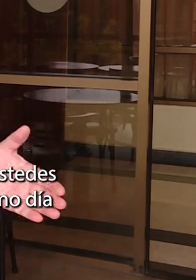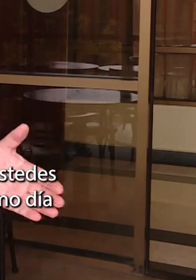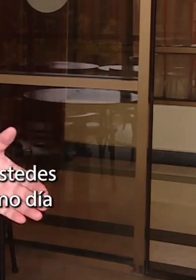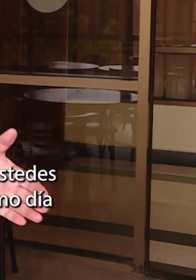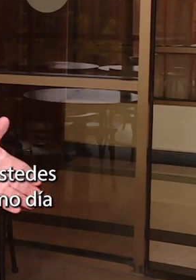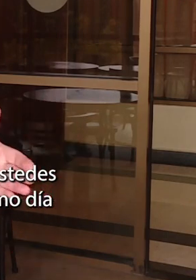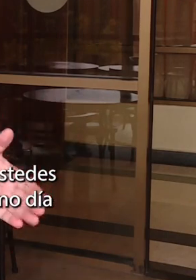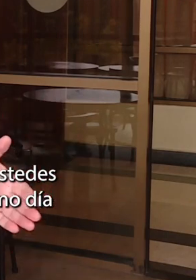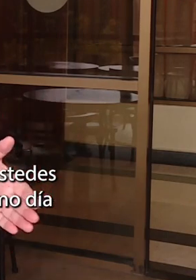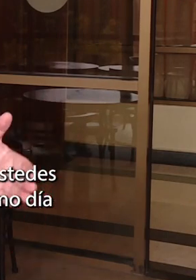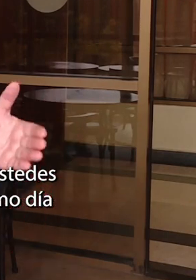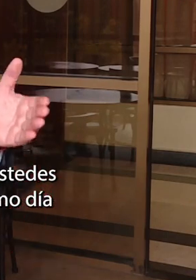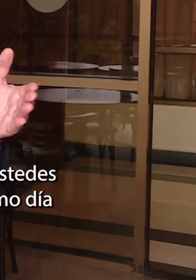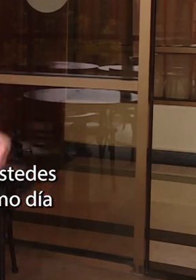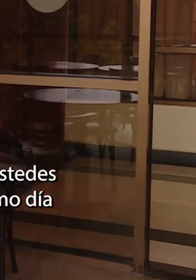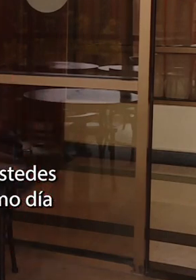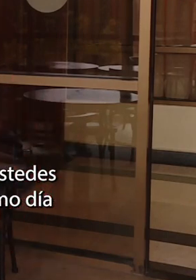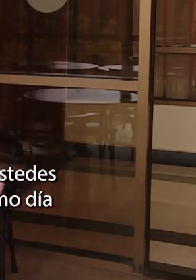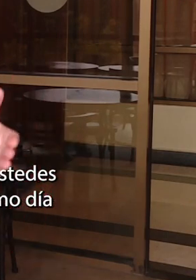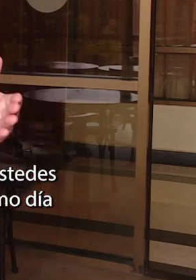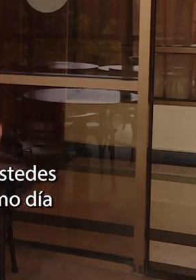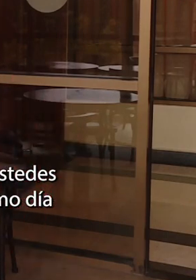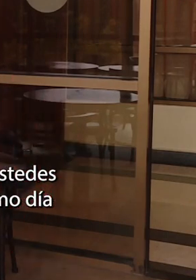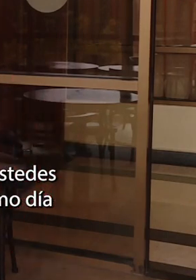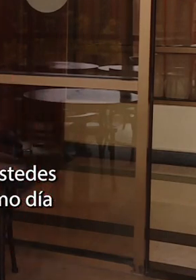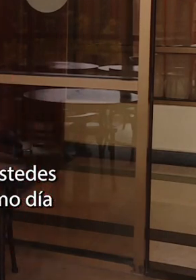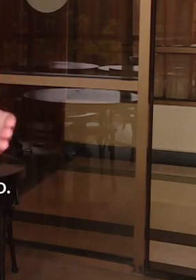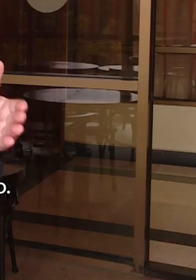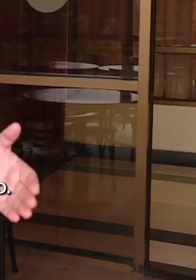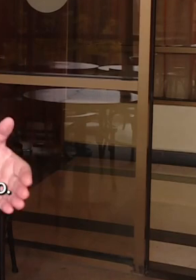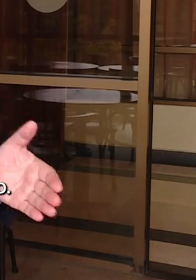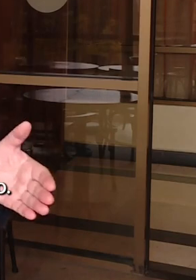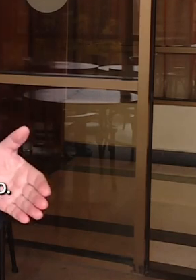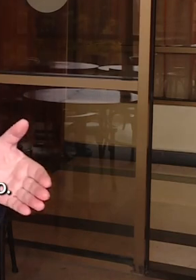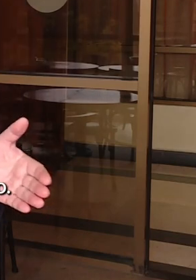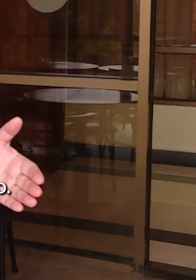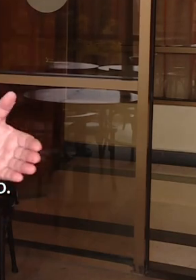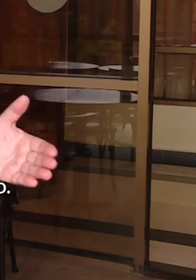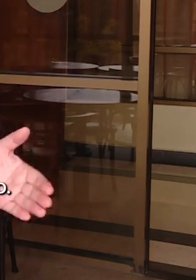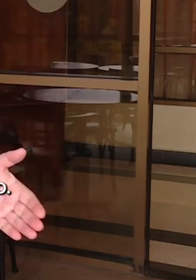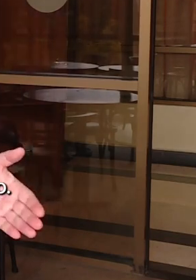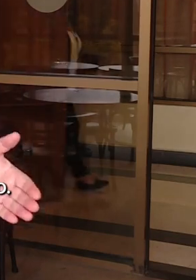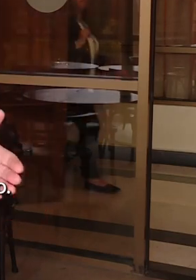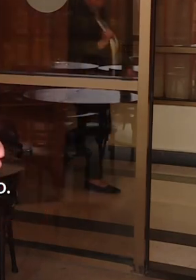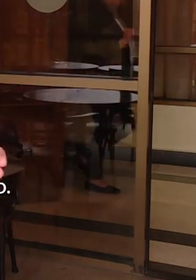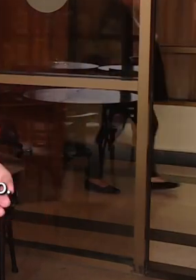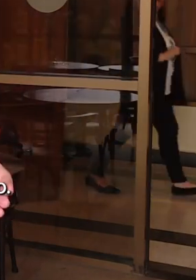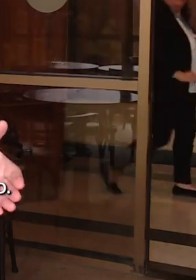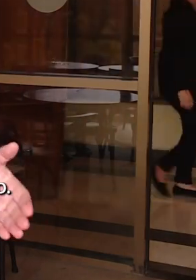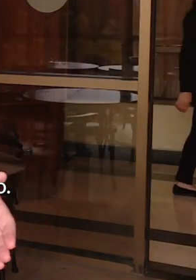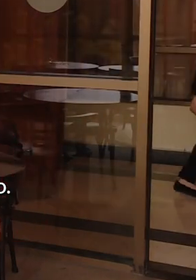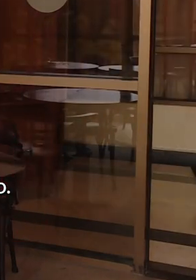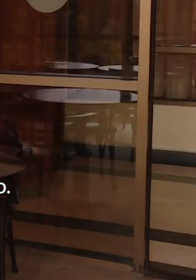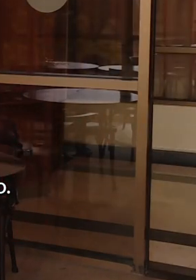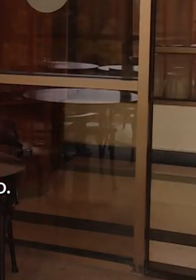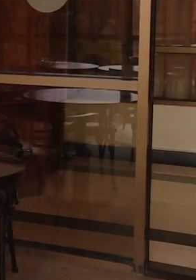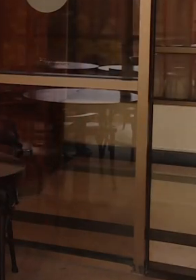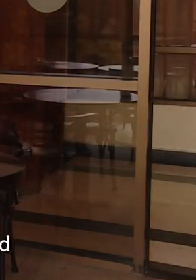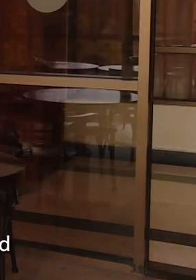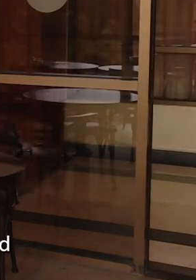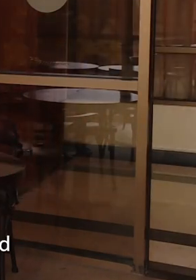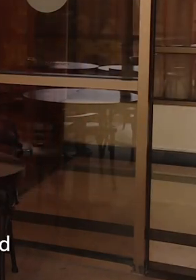estar con ustedes presencialmente, pero a esta misma hora, este mismo día, tenemos sala y me toca presidirla en la sala en Valparaíso.